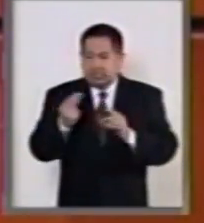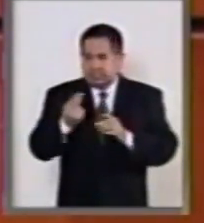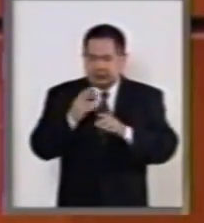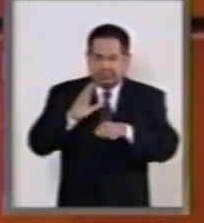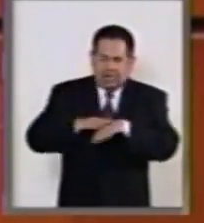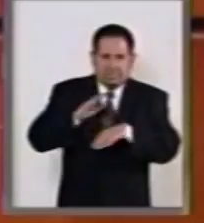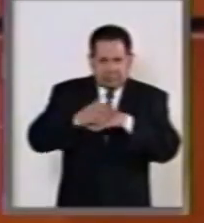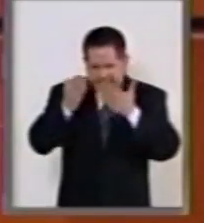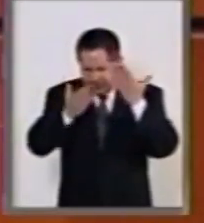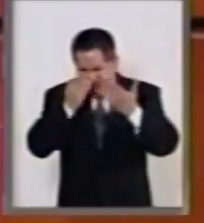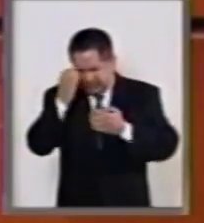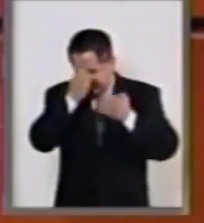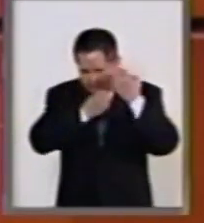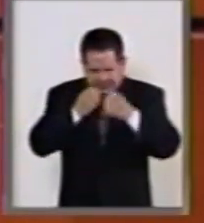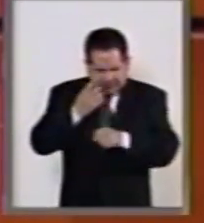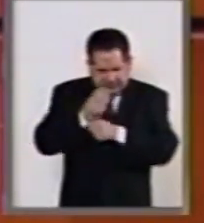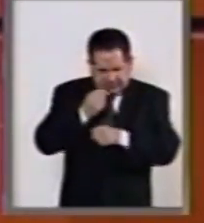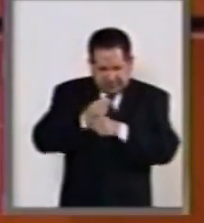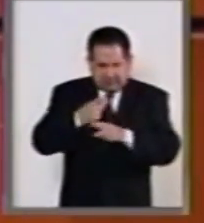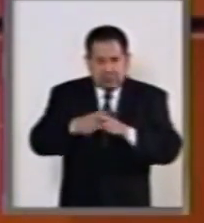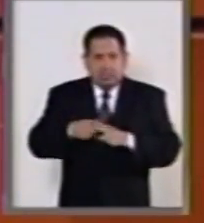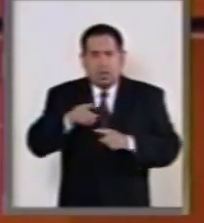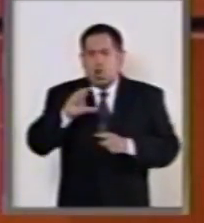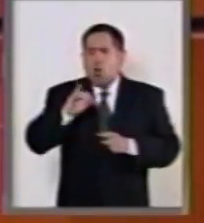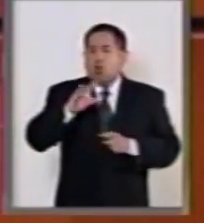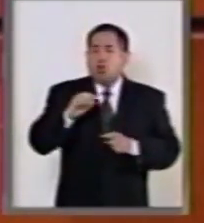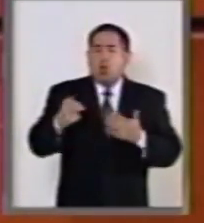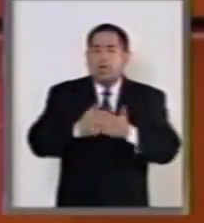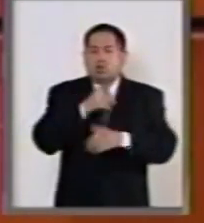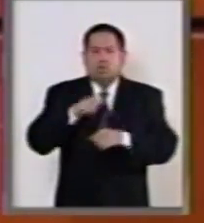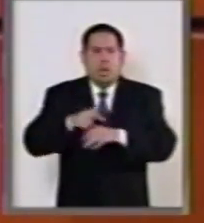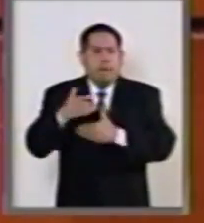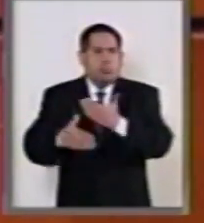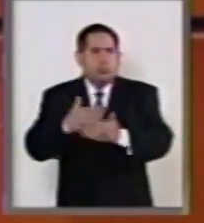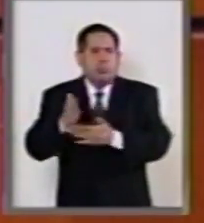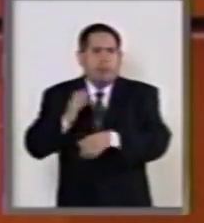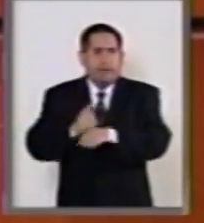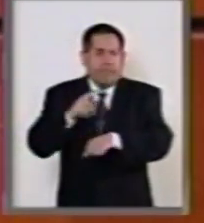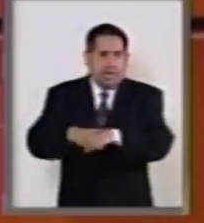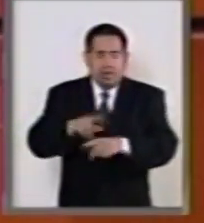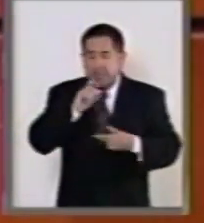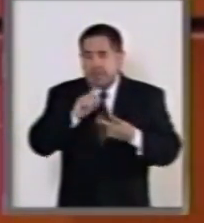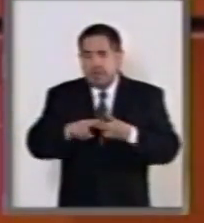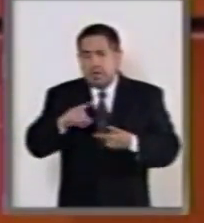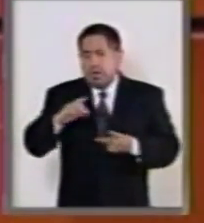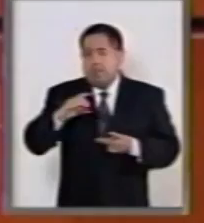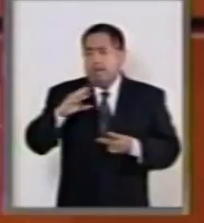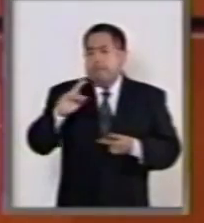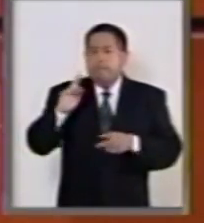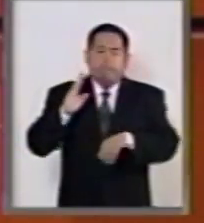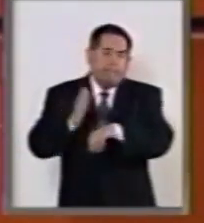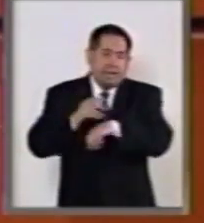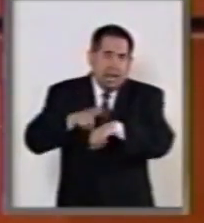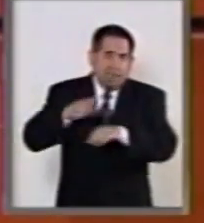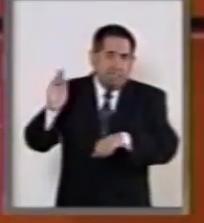de seguir revisando en el caso del Código Nacional de Procedimientos Penales y en el propio Código Penal Federal,